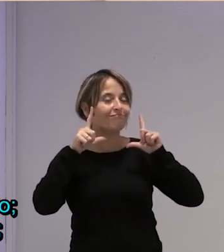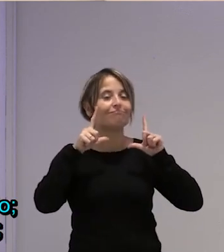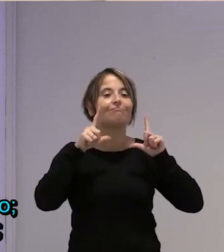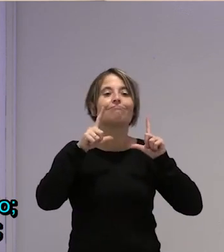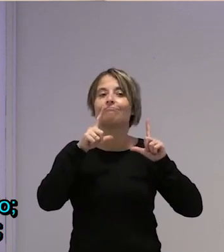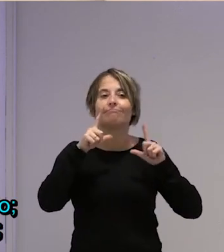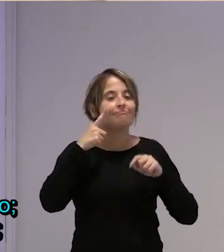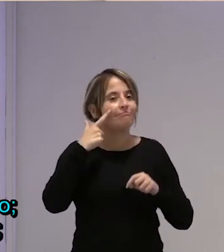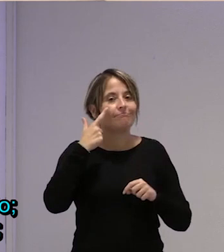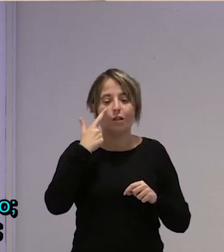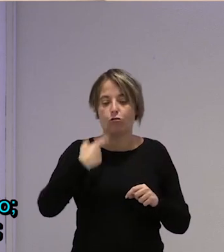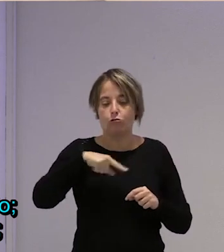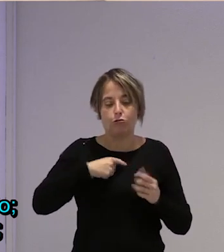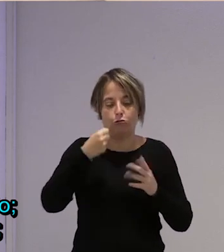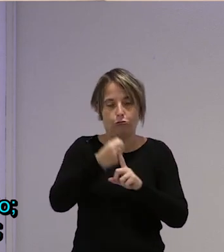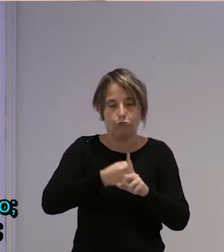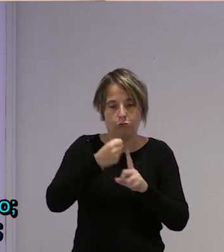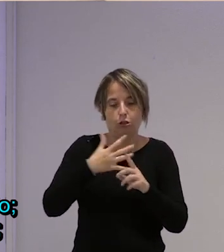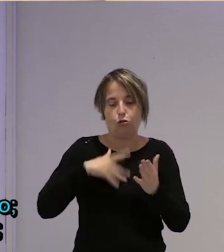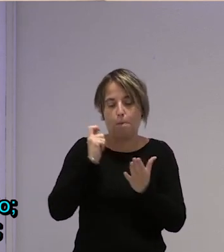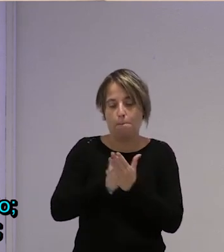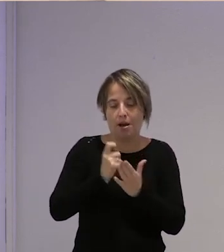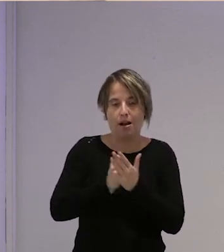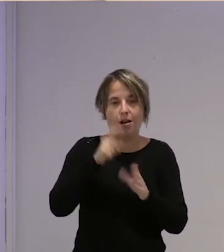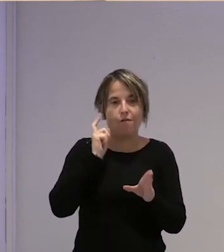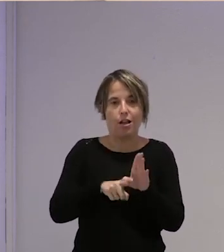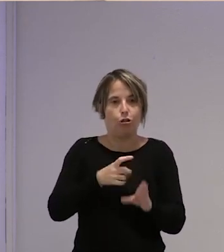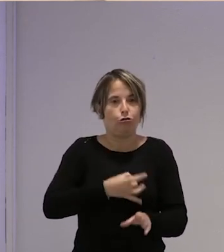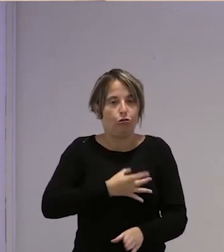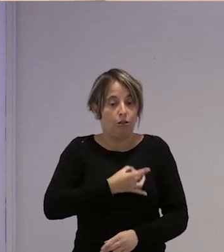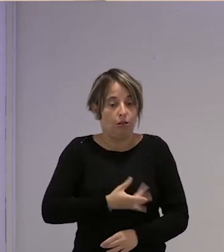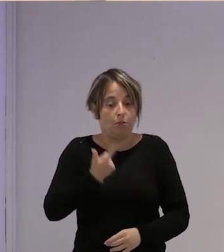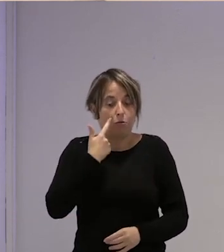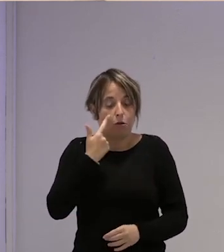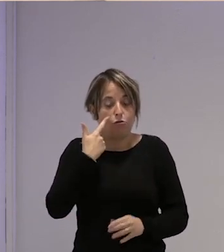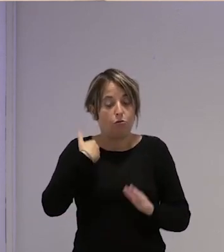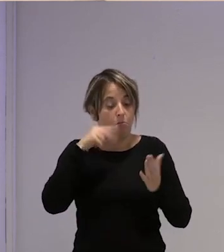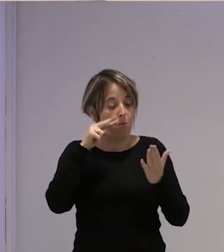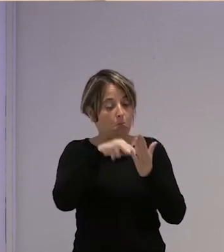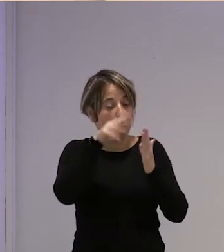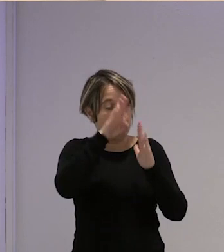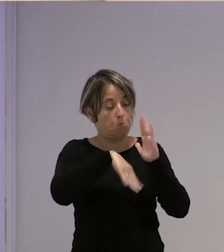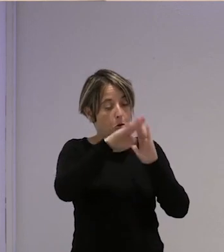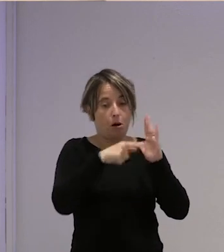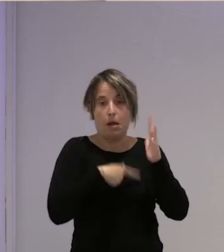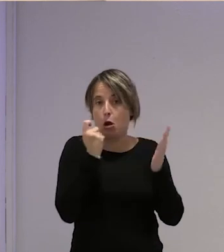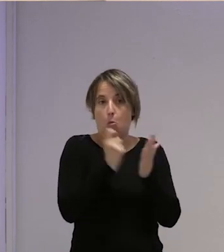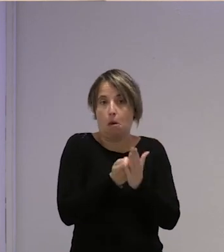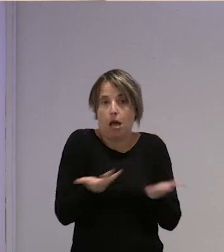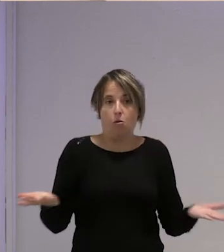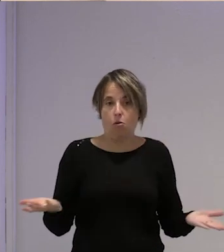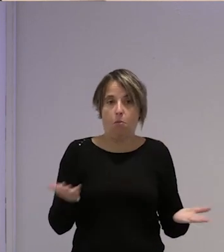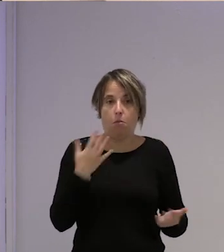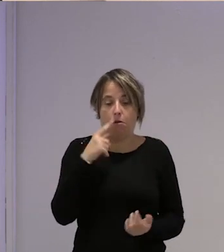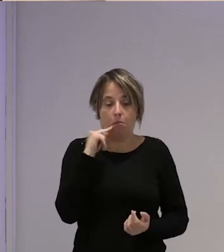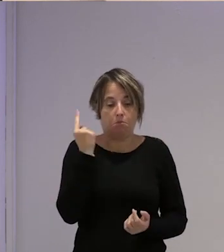pero ahí cuando hemos empezado yo empecé a pagar mi afiliación y todo pero cuando vi el programa digo ya no pago más porque ahí